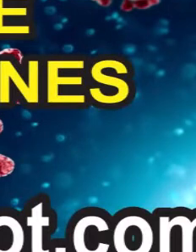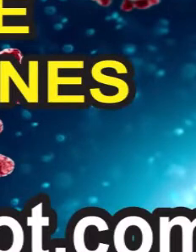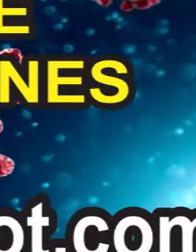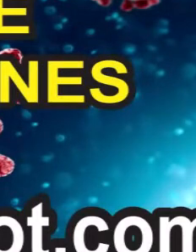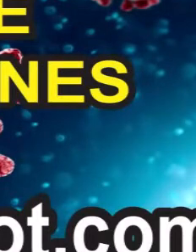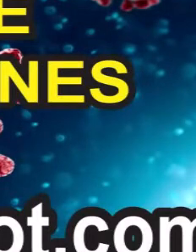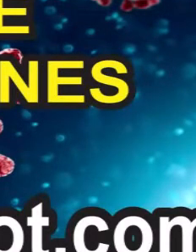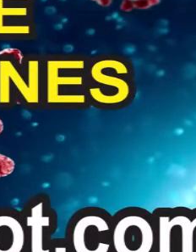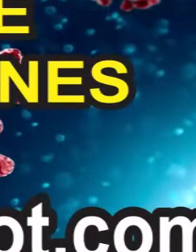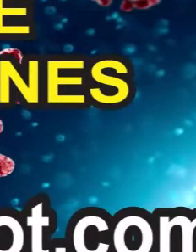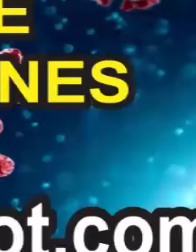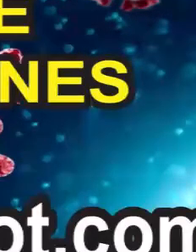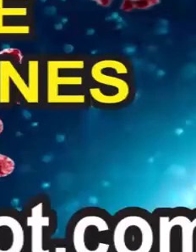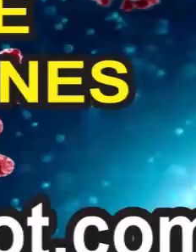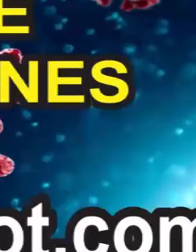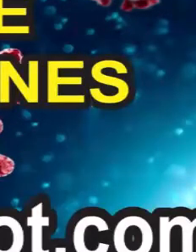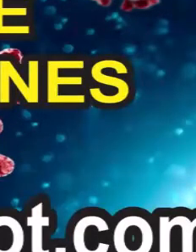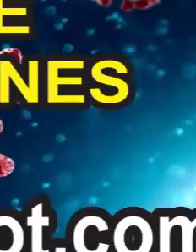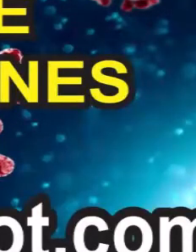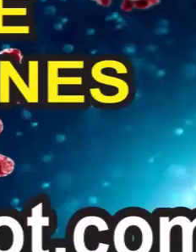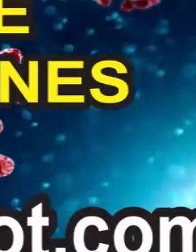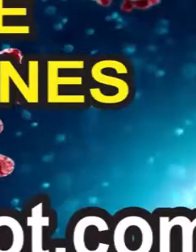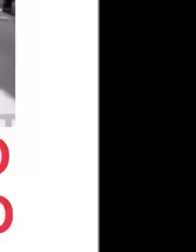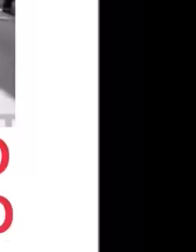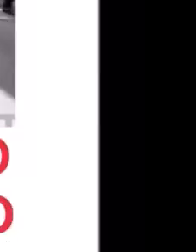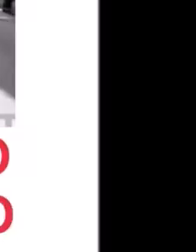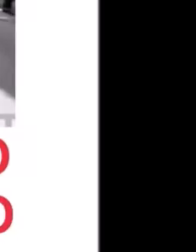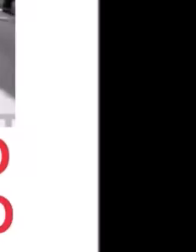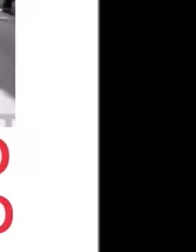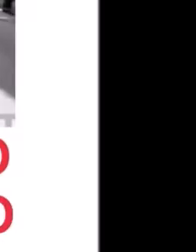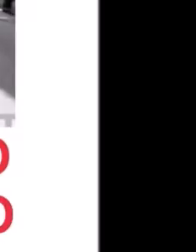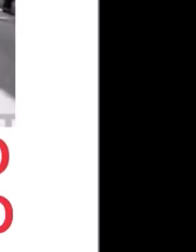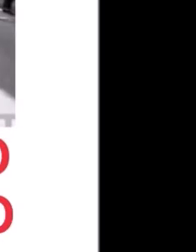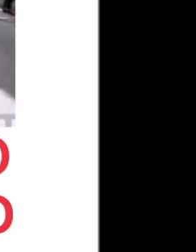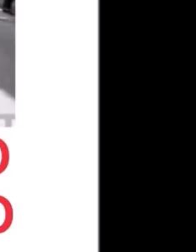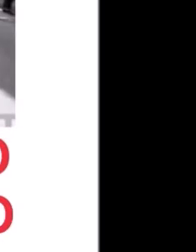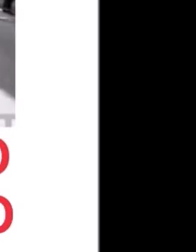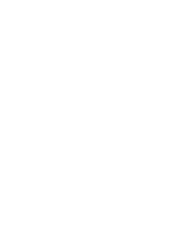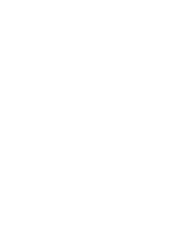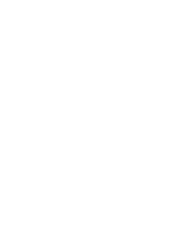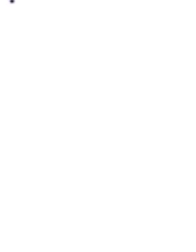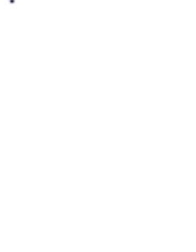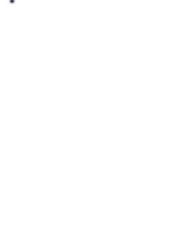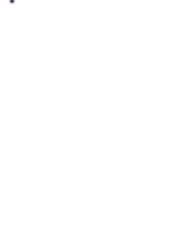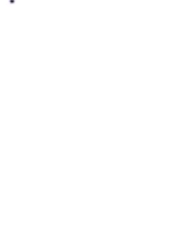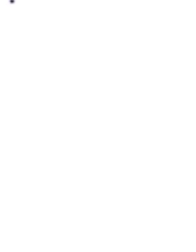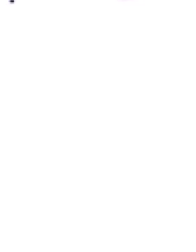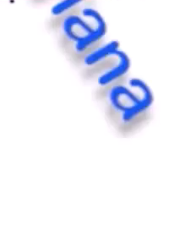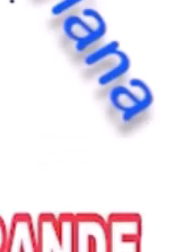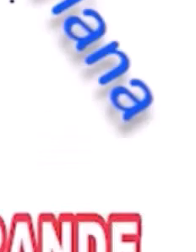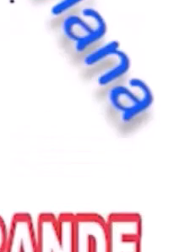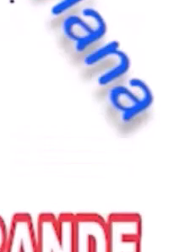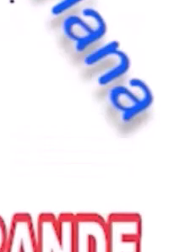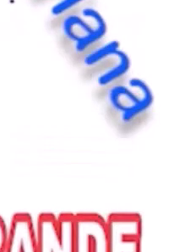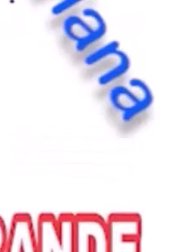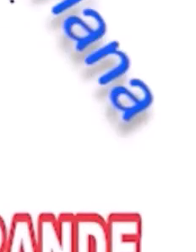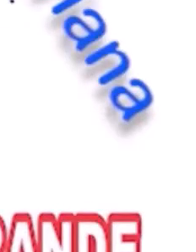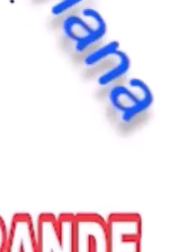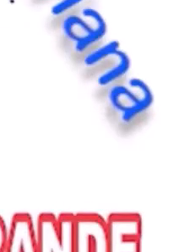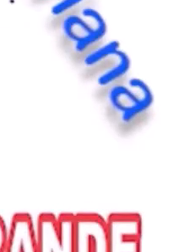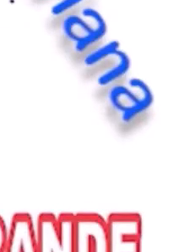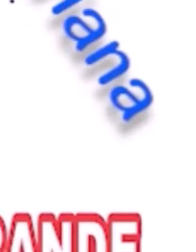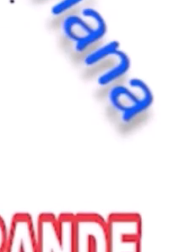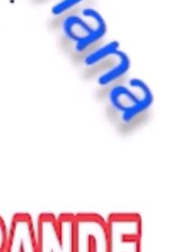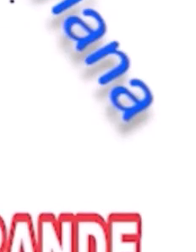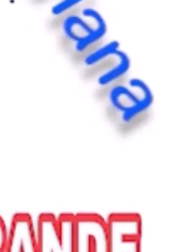que no hay que que que Gracias por ver el video.